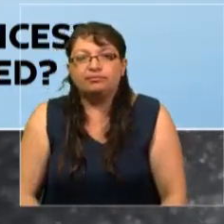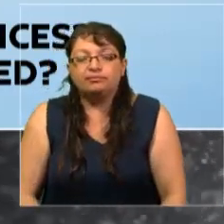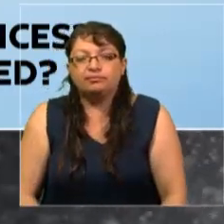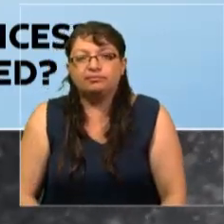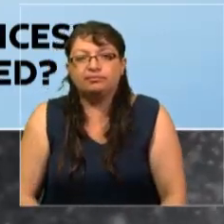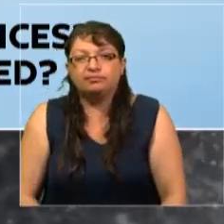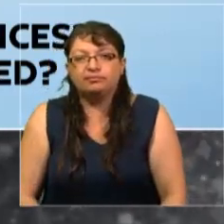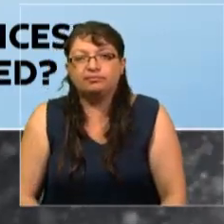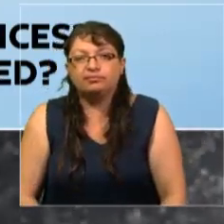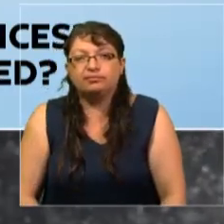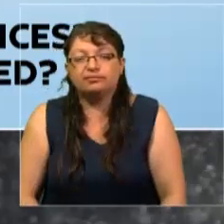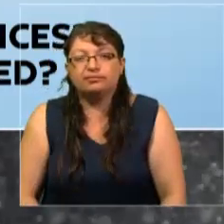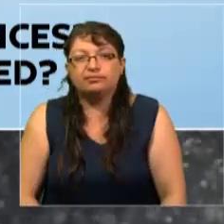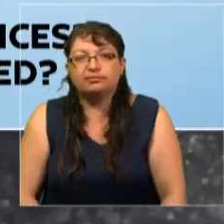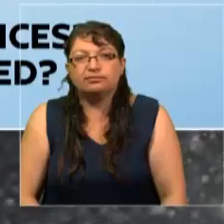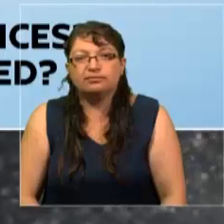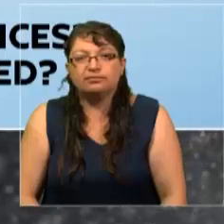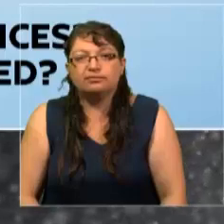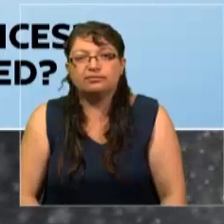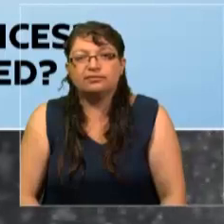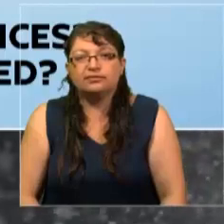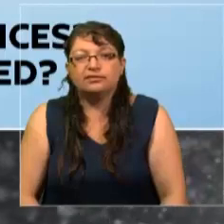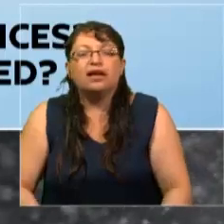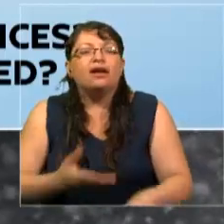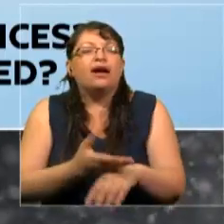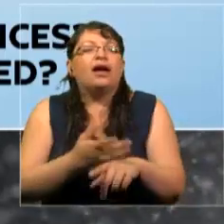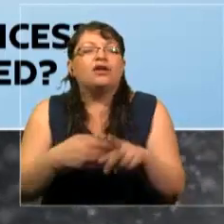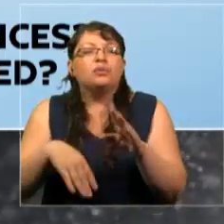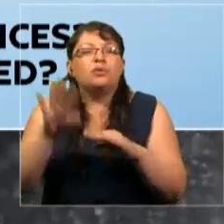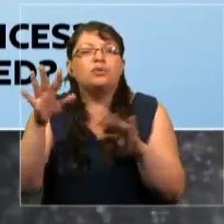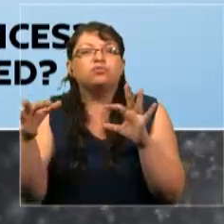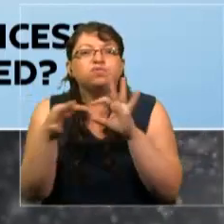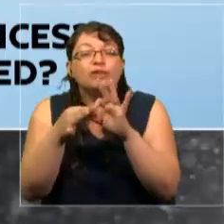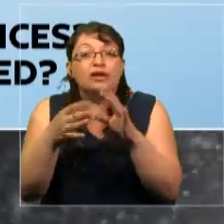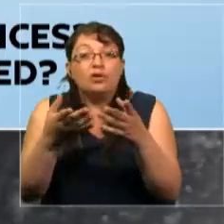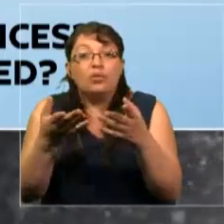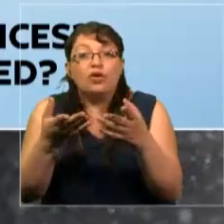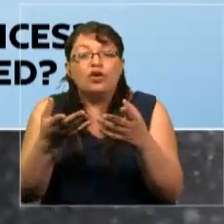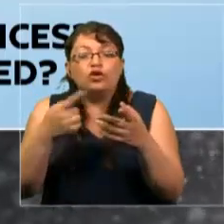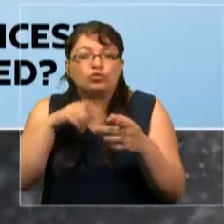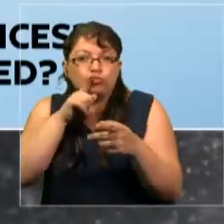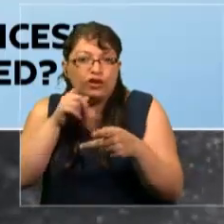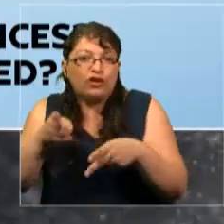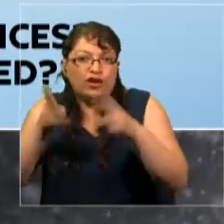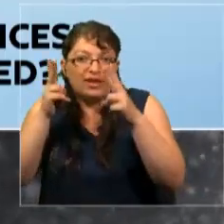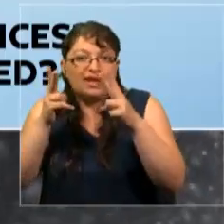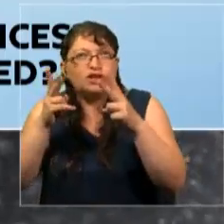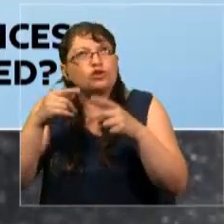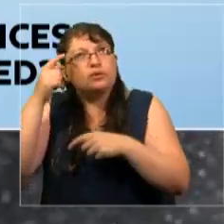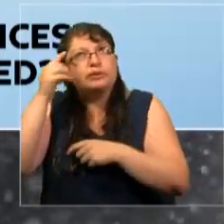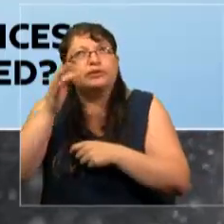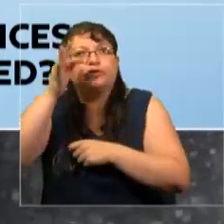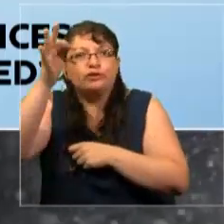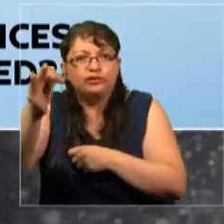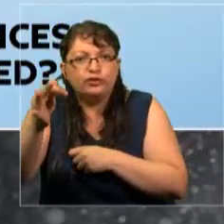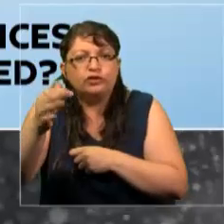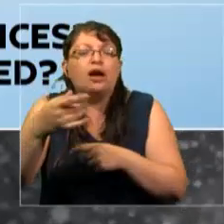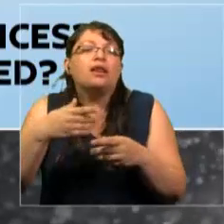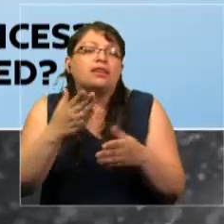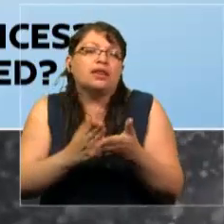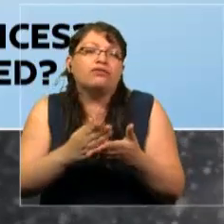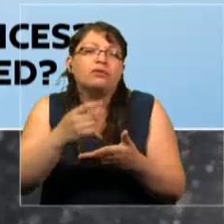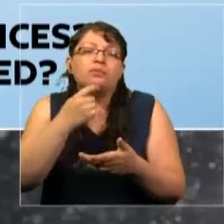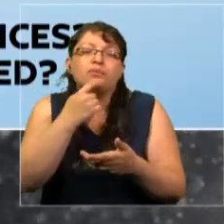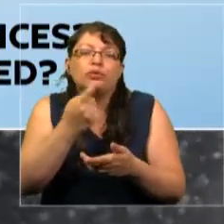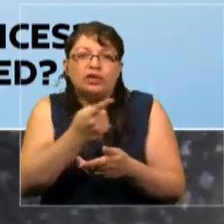una mayor precisión en predecir nuestro comportamiento y tenemos derechos sobre estas predicciones hacia el futuro. Tenemos que preguntarnos